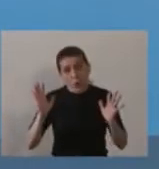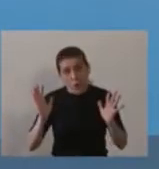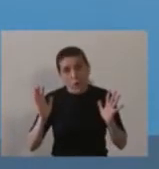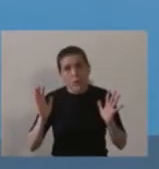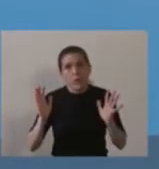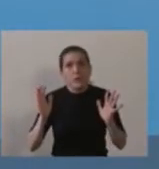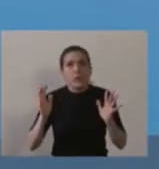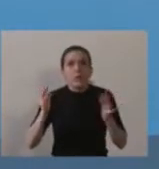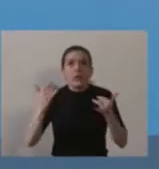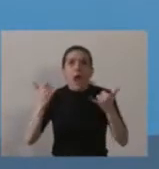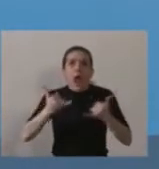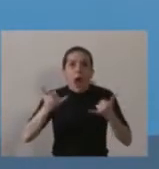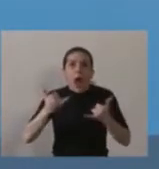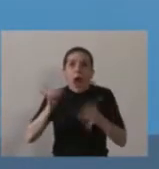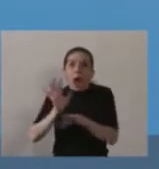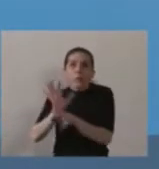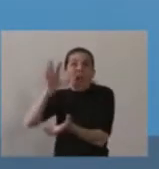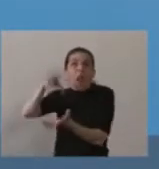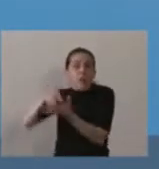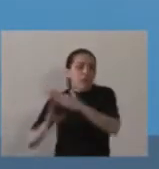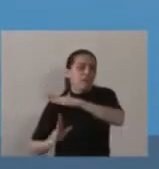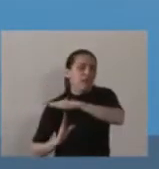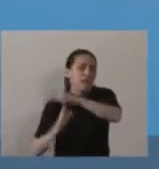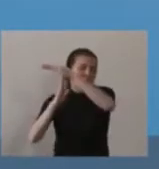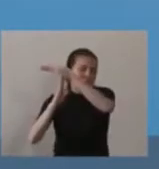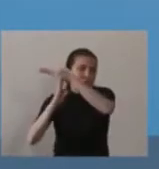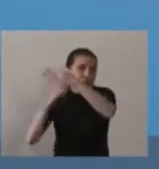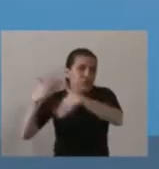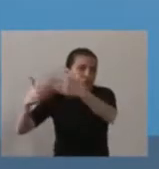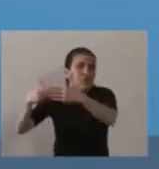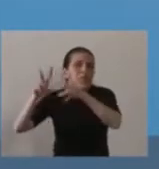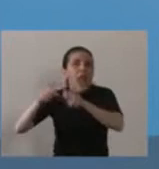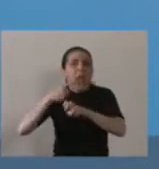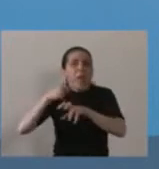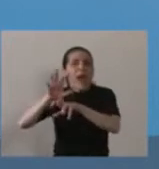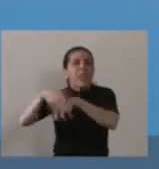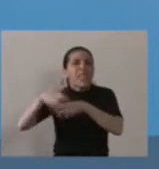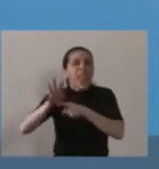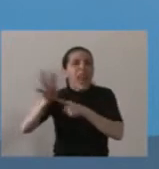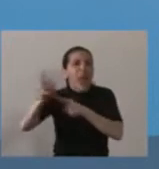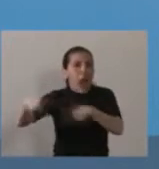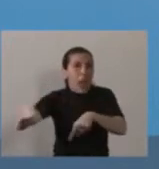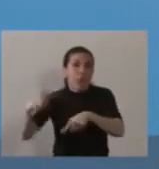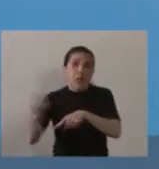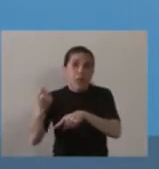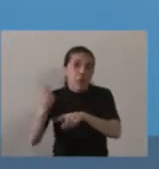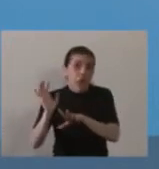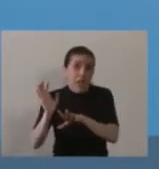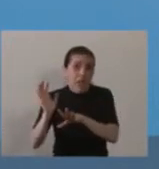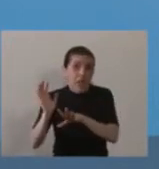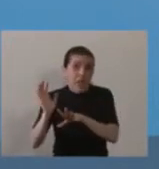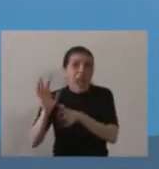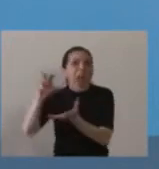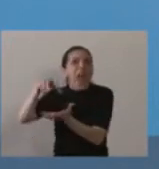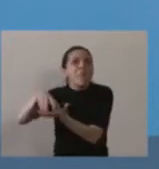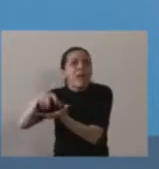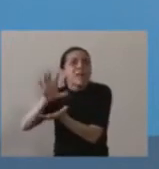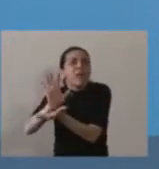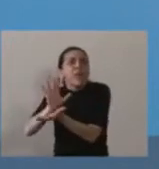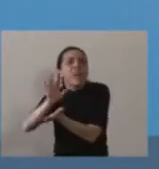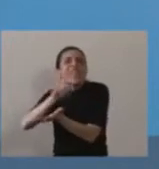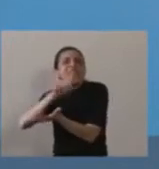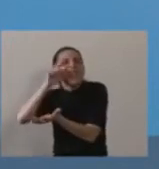tener una empresa testigo en el mercado de cereales es muy importante para una planificación